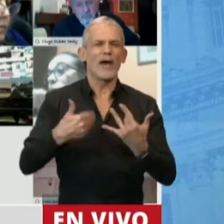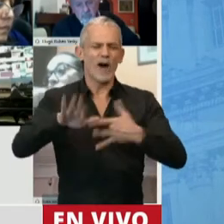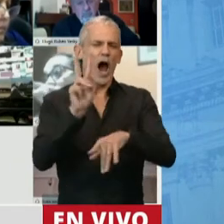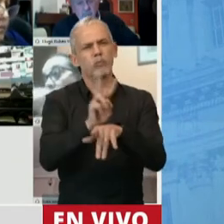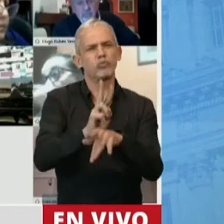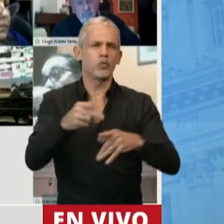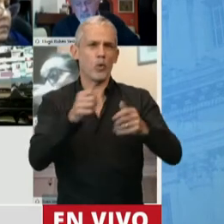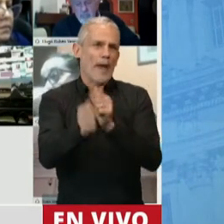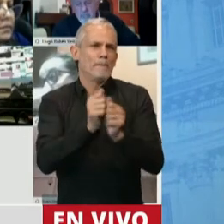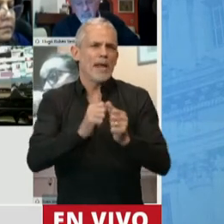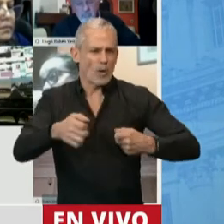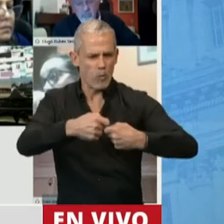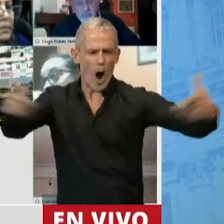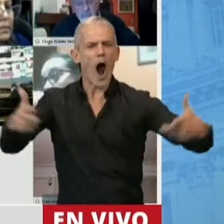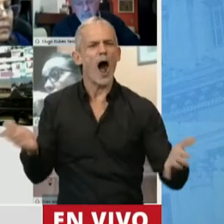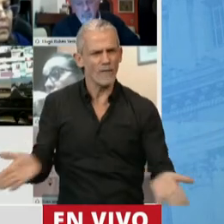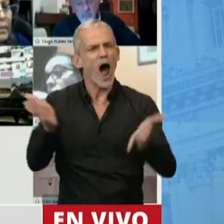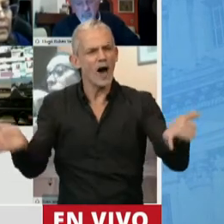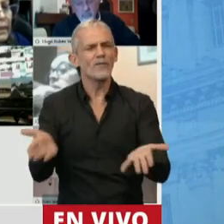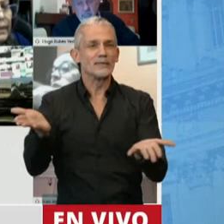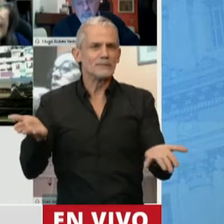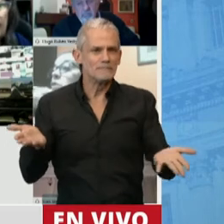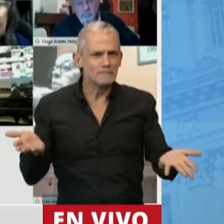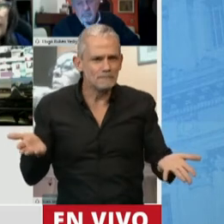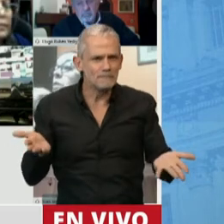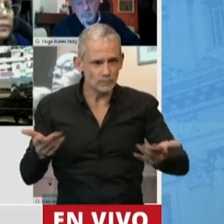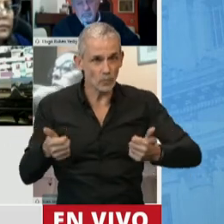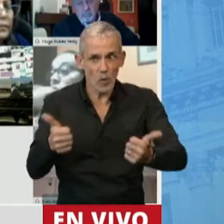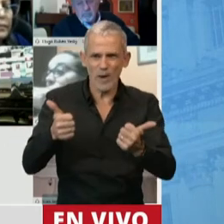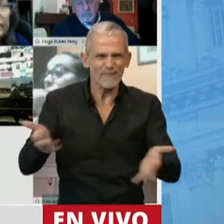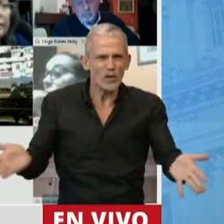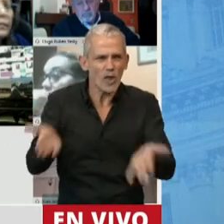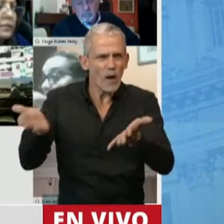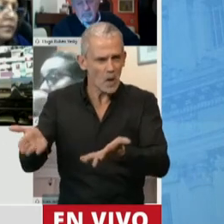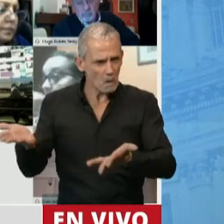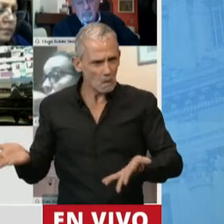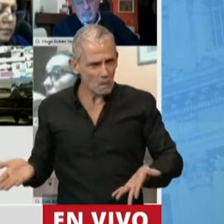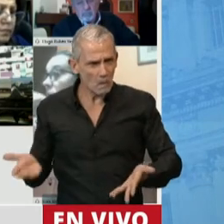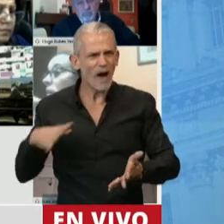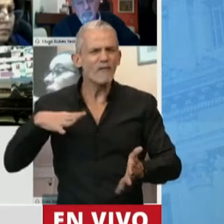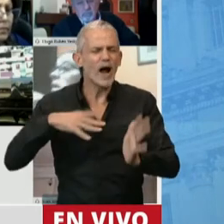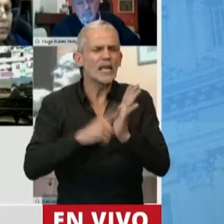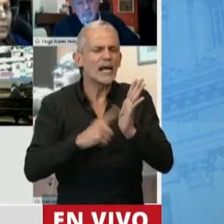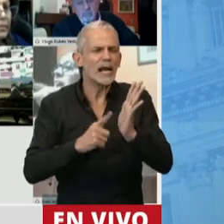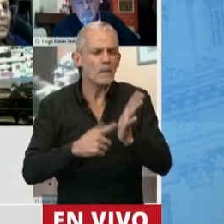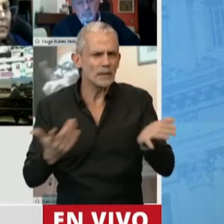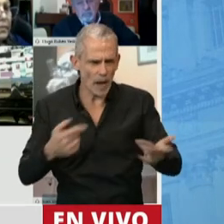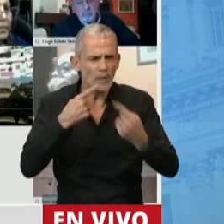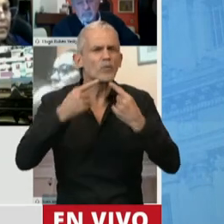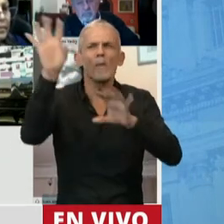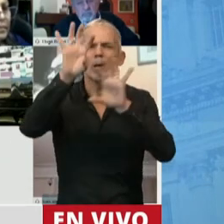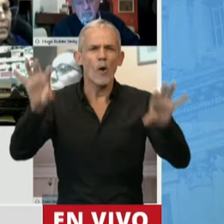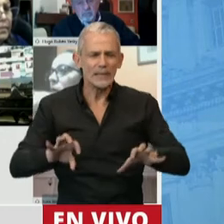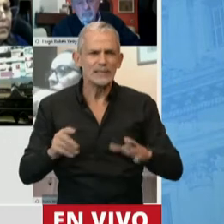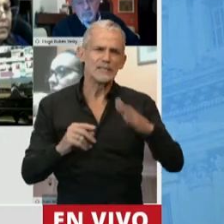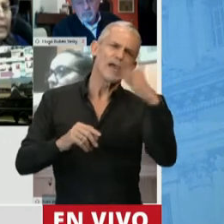explotar todo, daba una cantidad de beneficios. Muchos de ellos ni se reglamentaron. Pregúntenle a las provincias